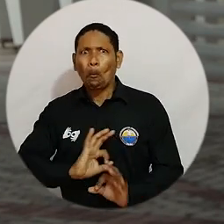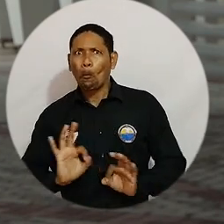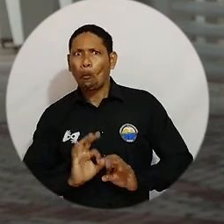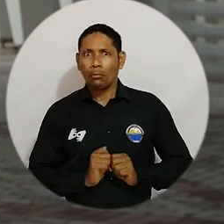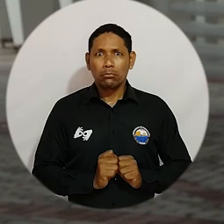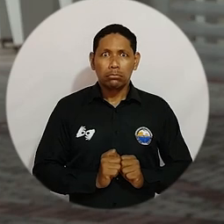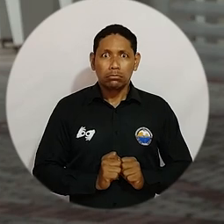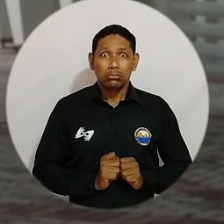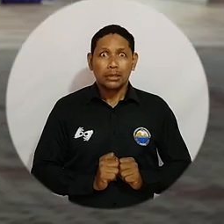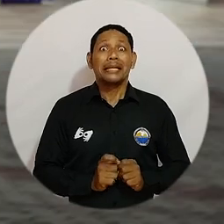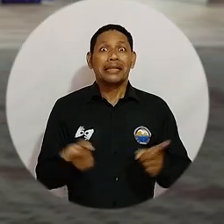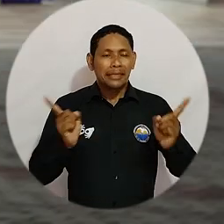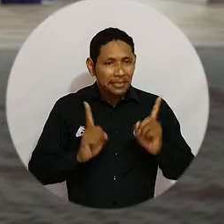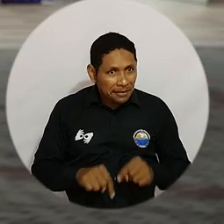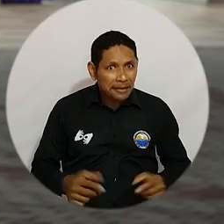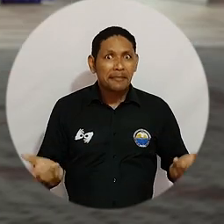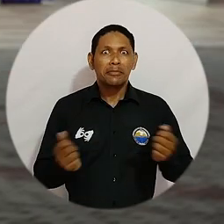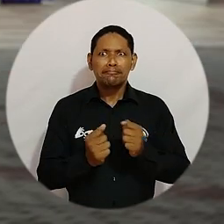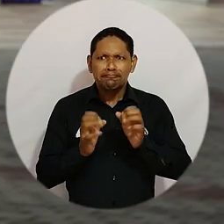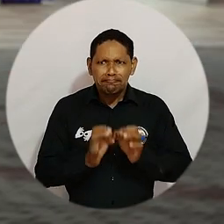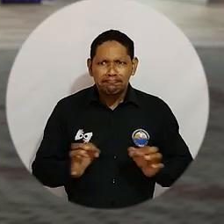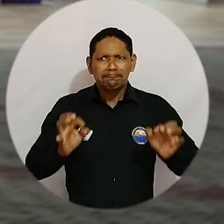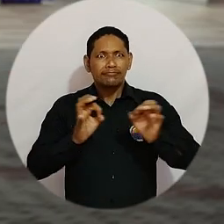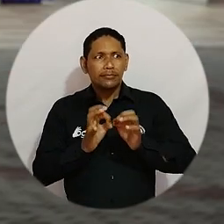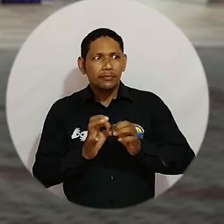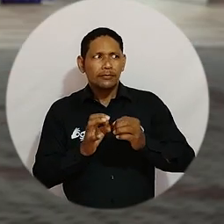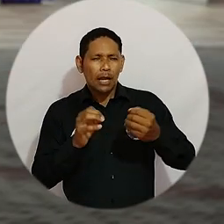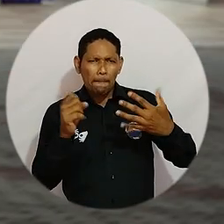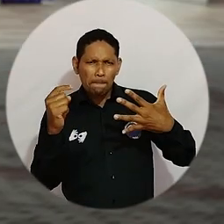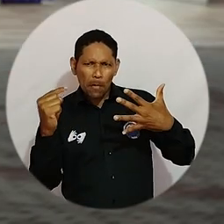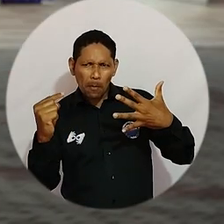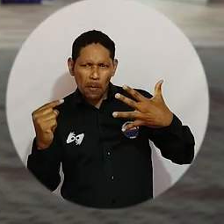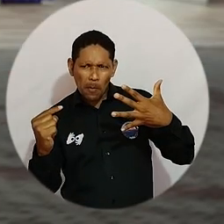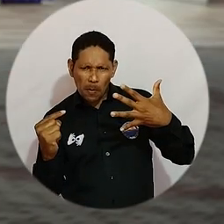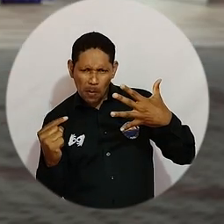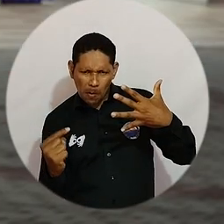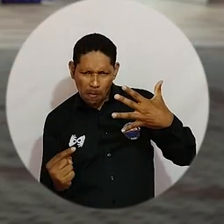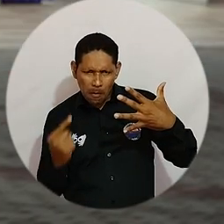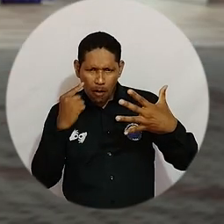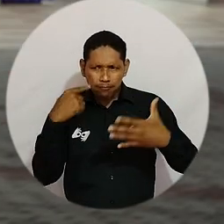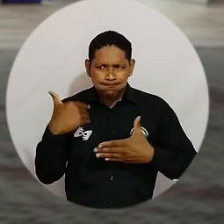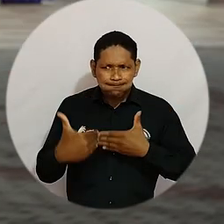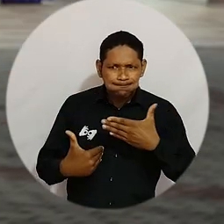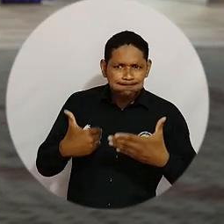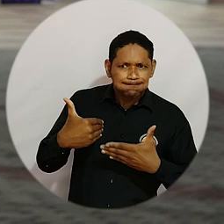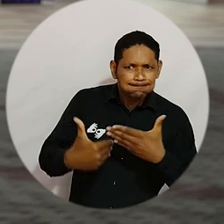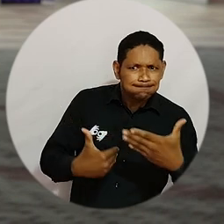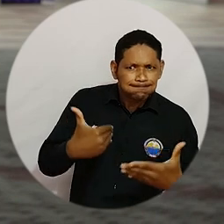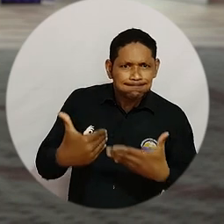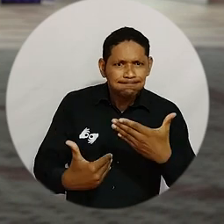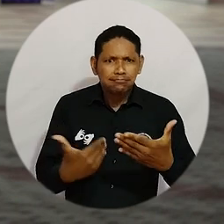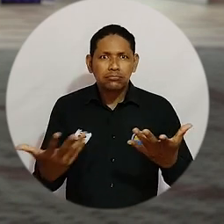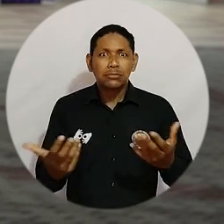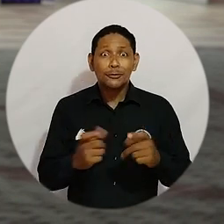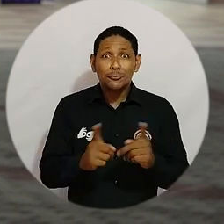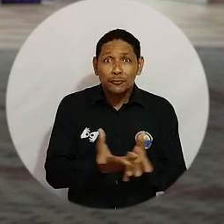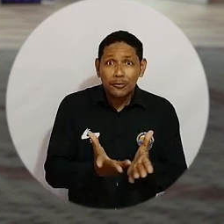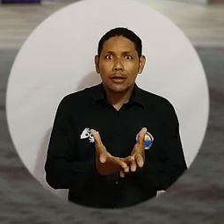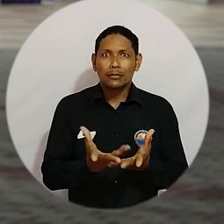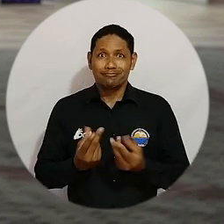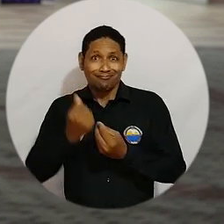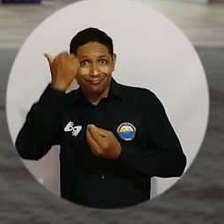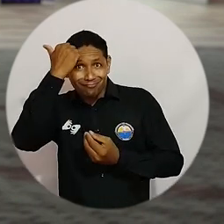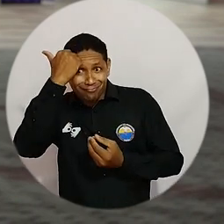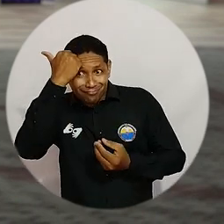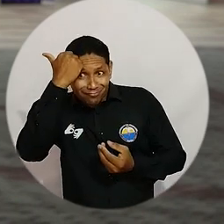de manera física. Y también considerar todas las ganancias en términos de salud mental que puede tener tanto para los estudiantes como